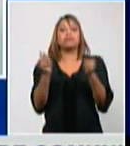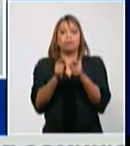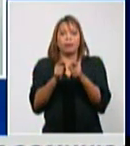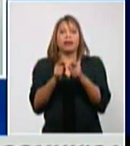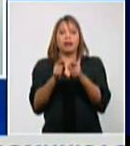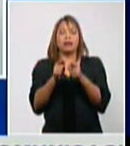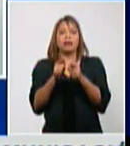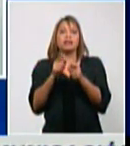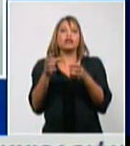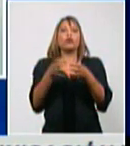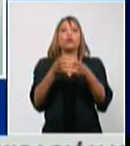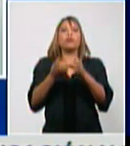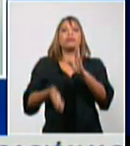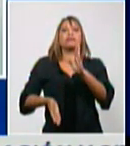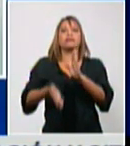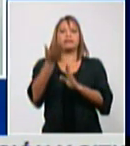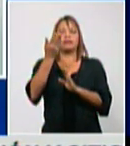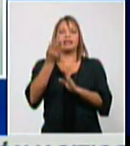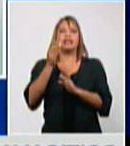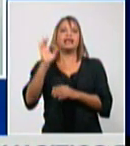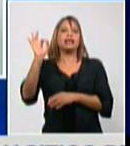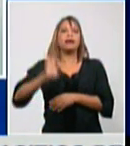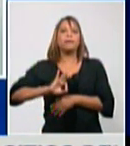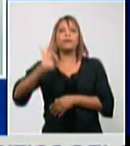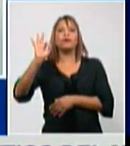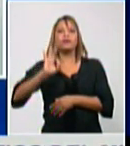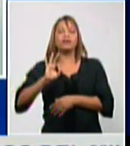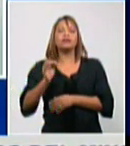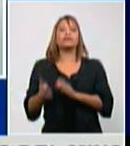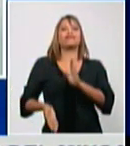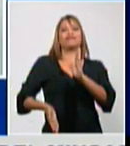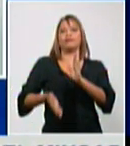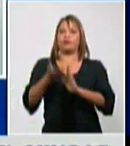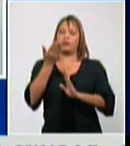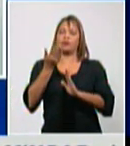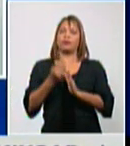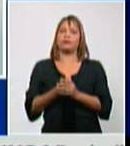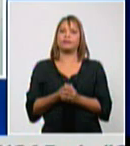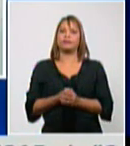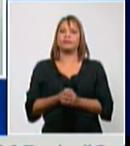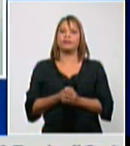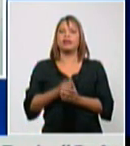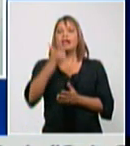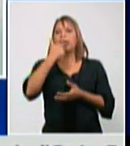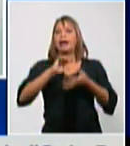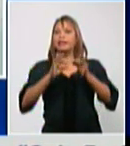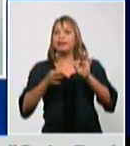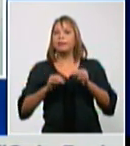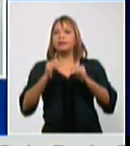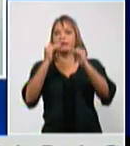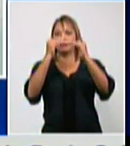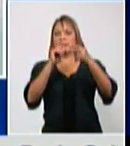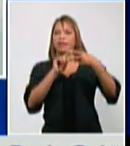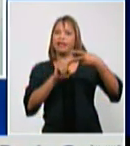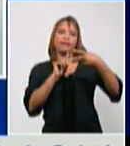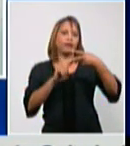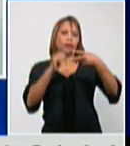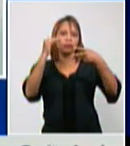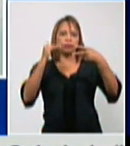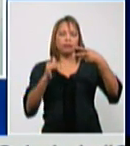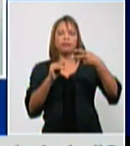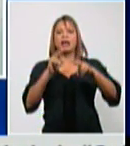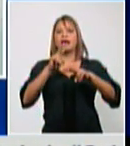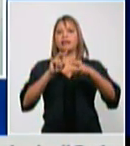pues la tasa es la más elevada Artemisa le sigue en ese orden La Habana